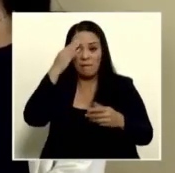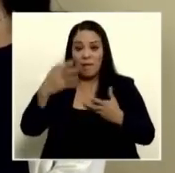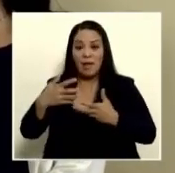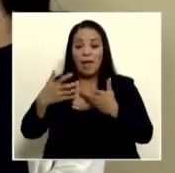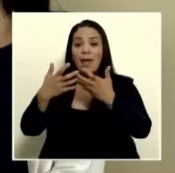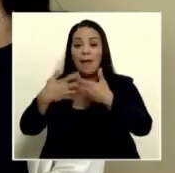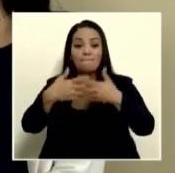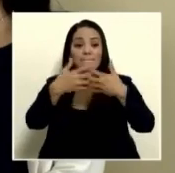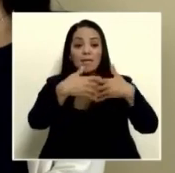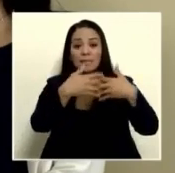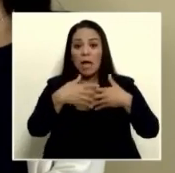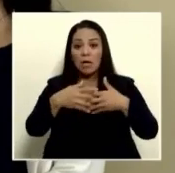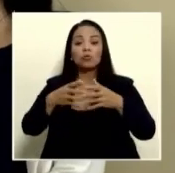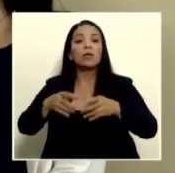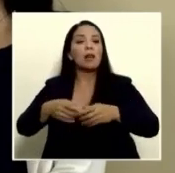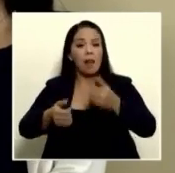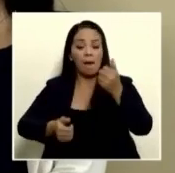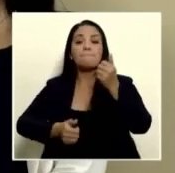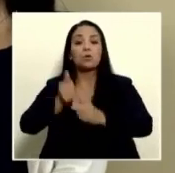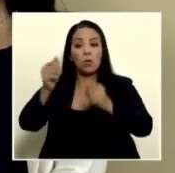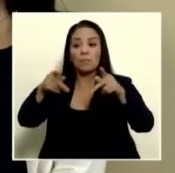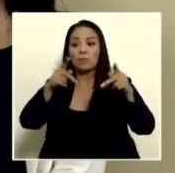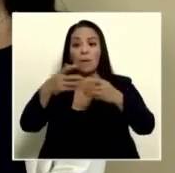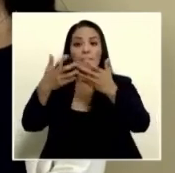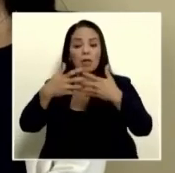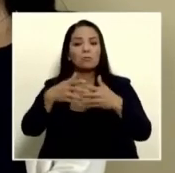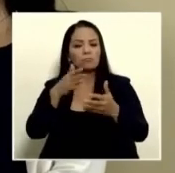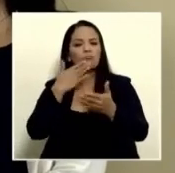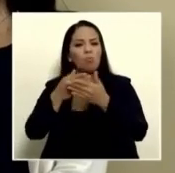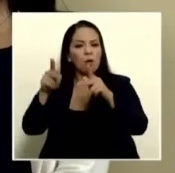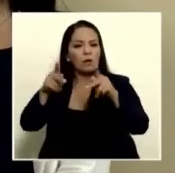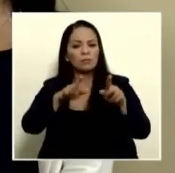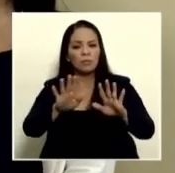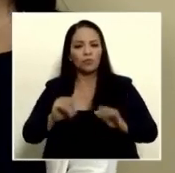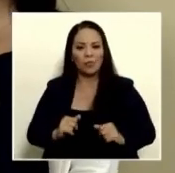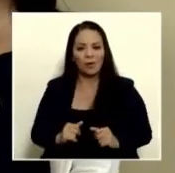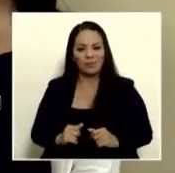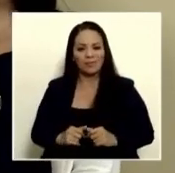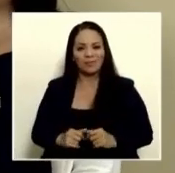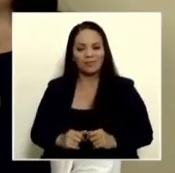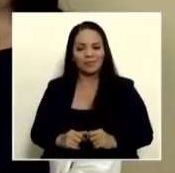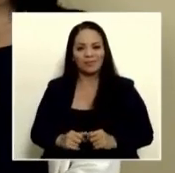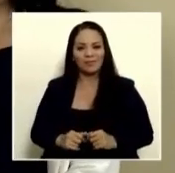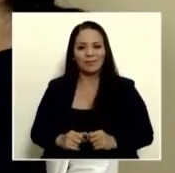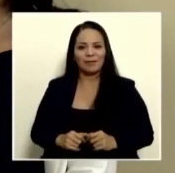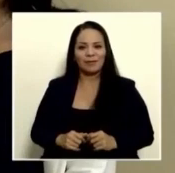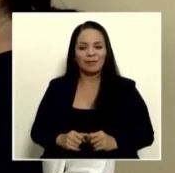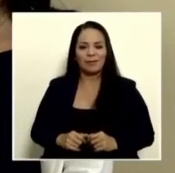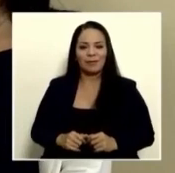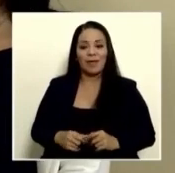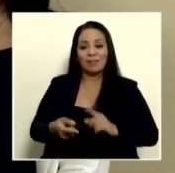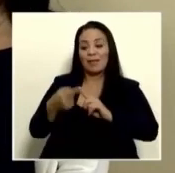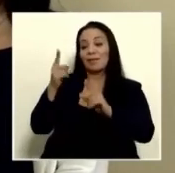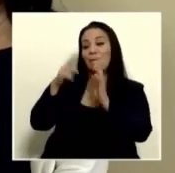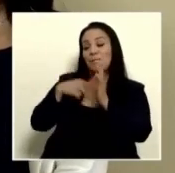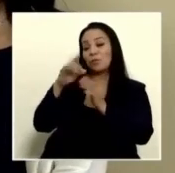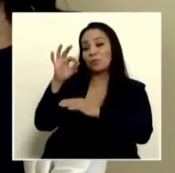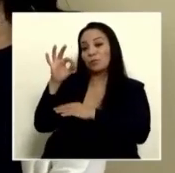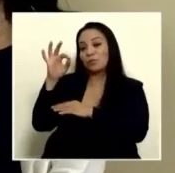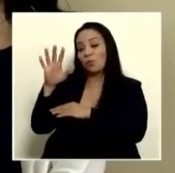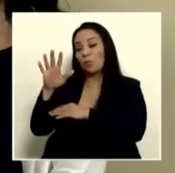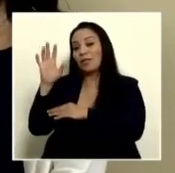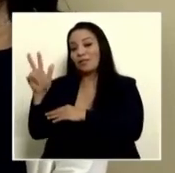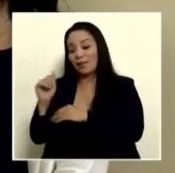gente buena a quienes defienden los que han tenido desde 1953 canales de